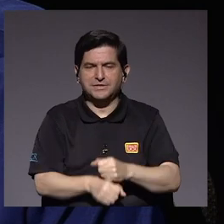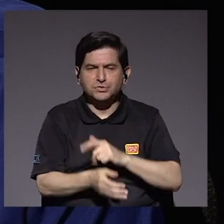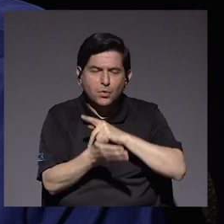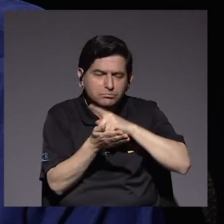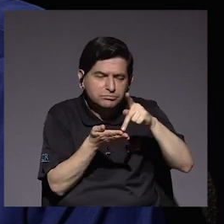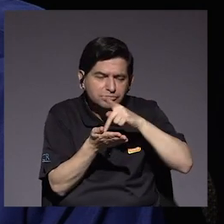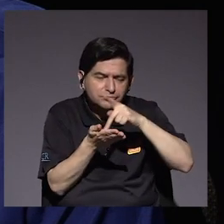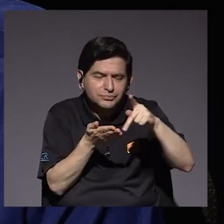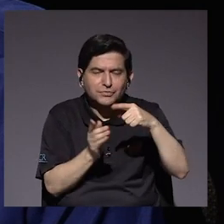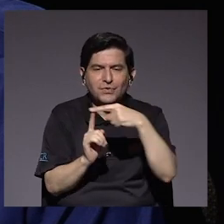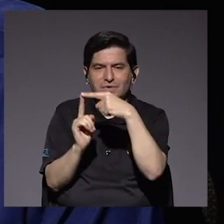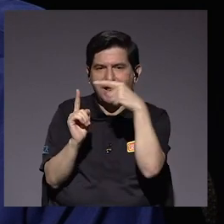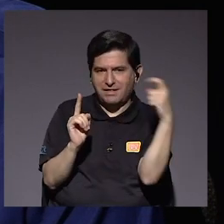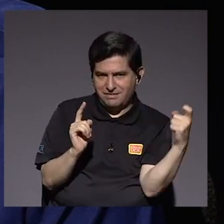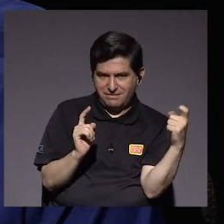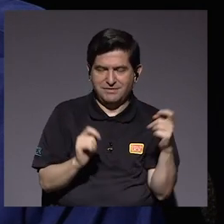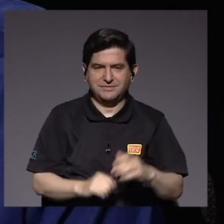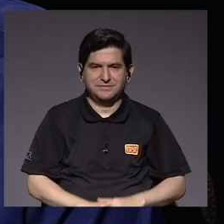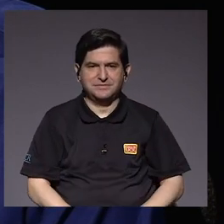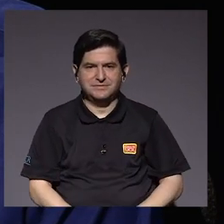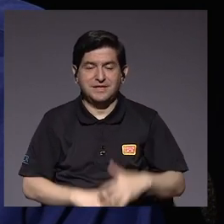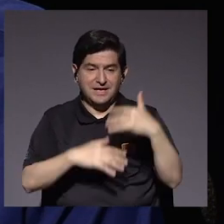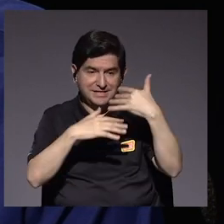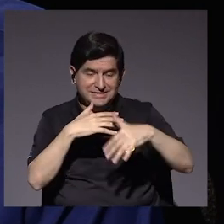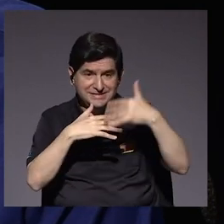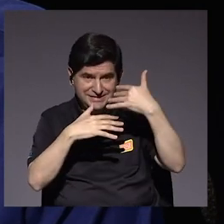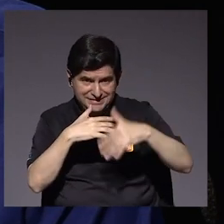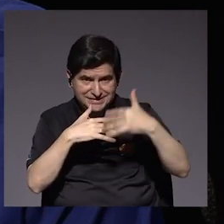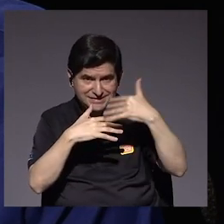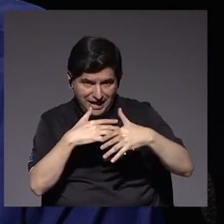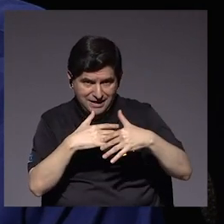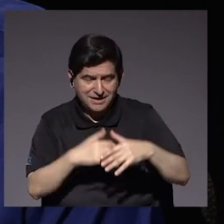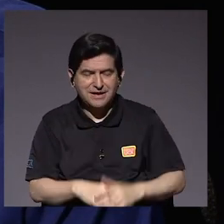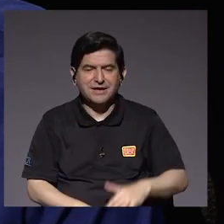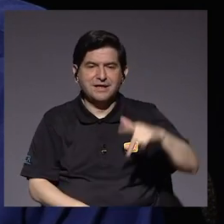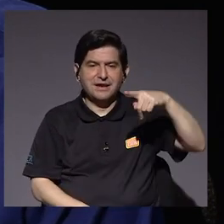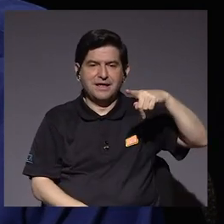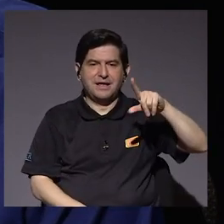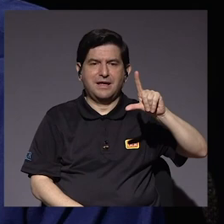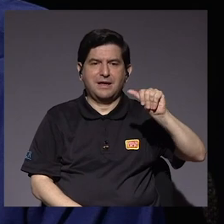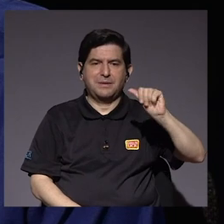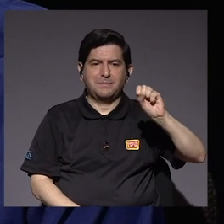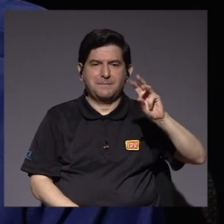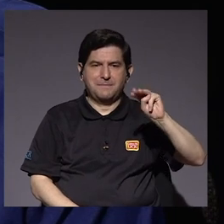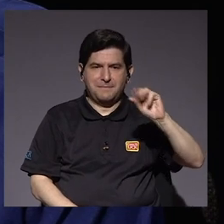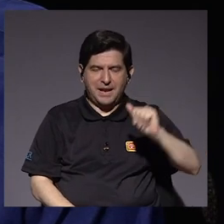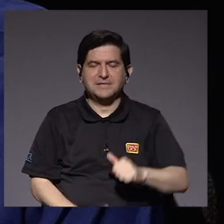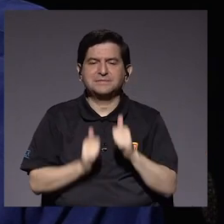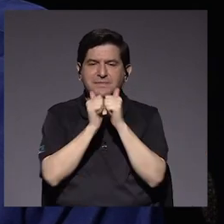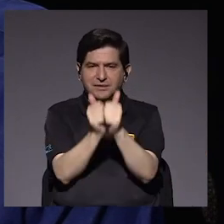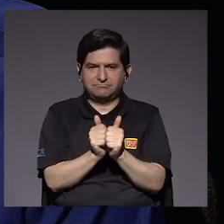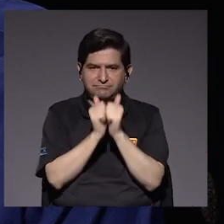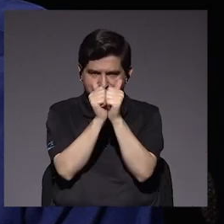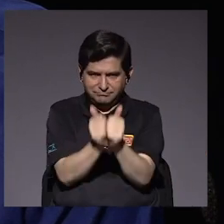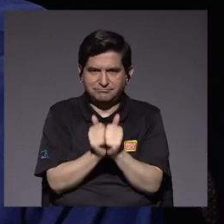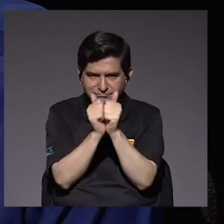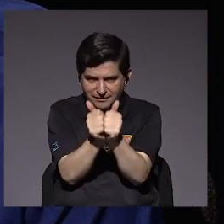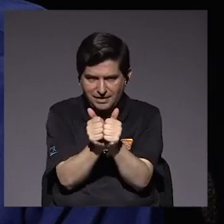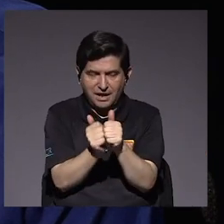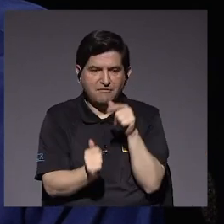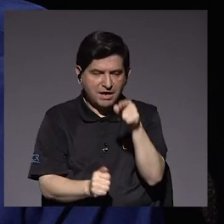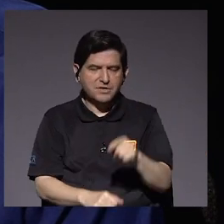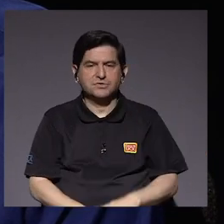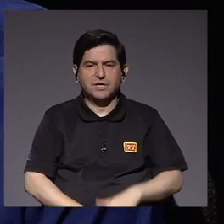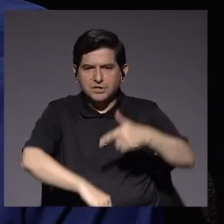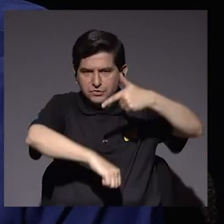anticuerpos purificados a partir de la sangre, a partir del plasma sanguíneo de caballos a